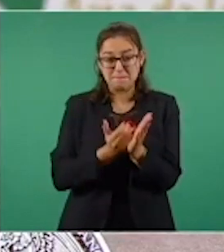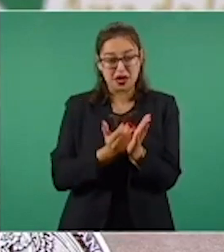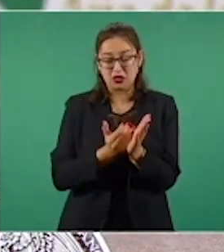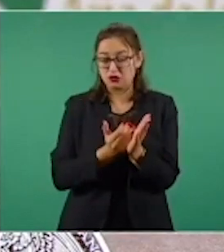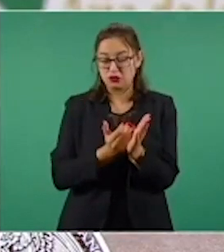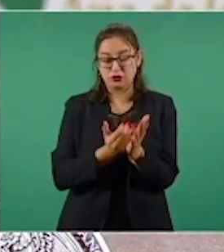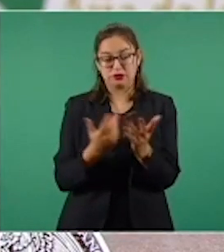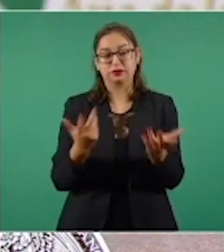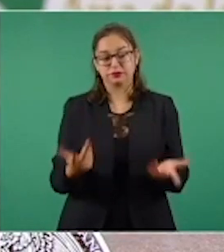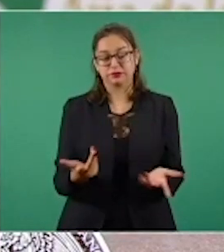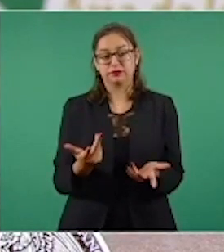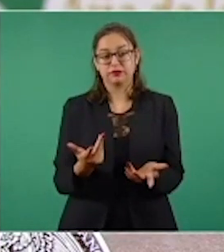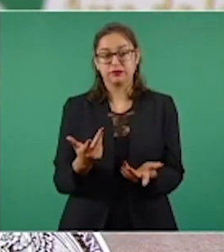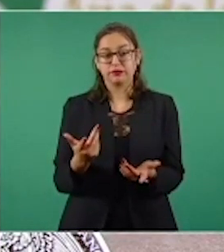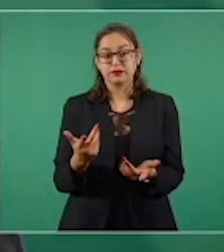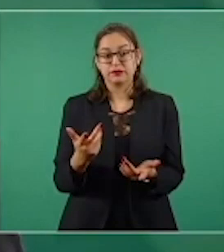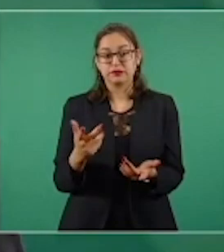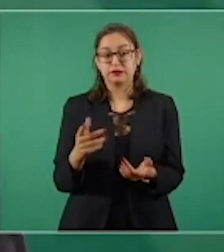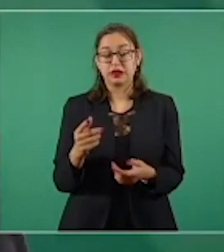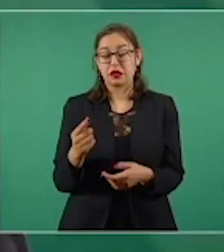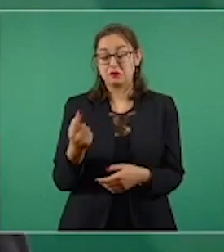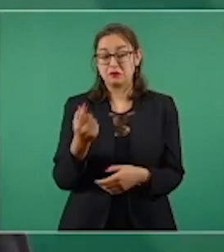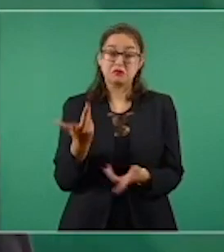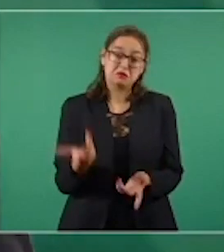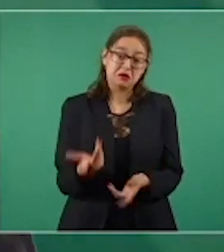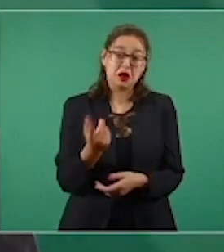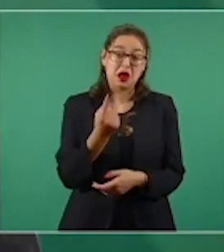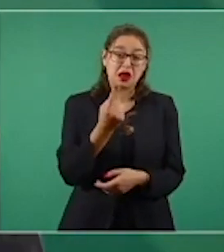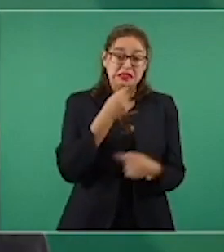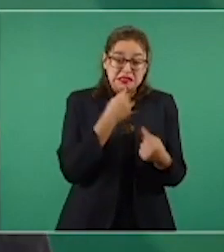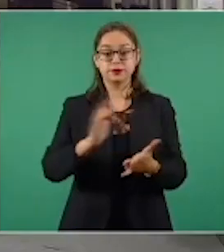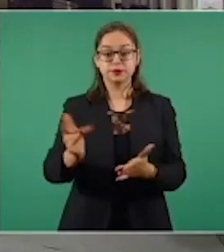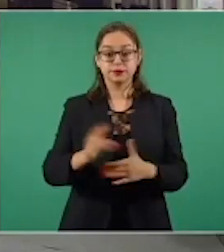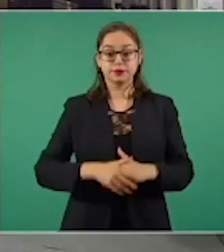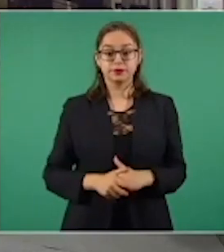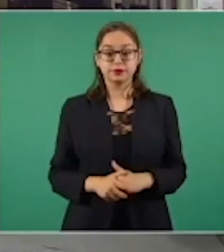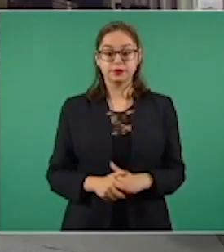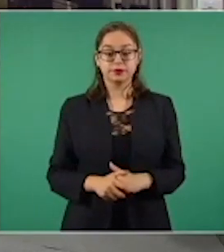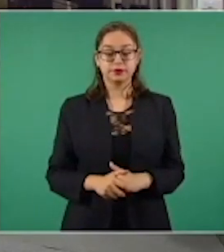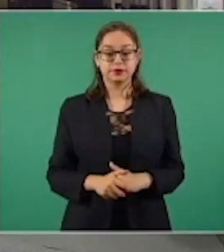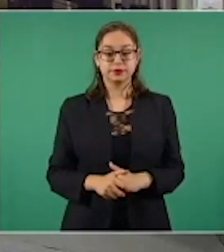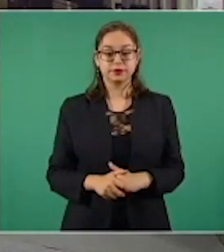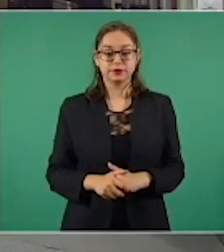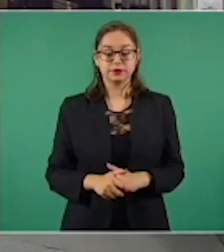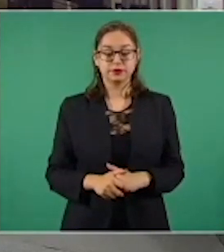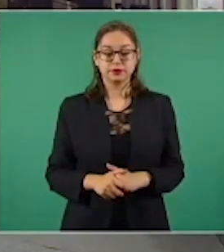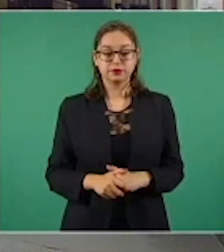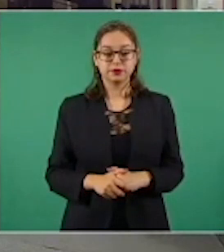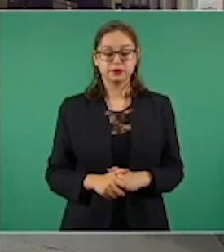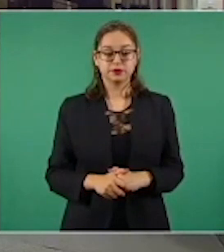en los casos de edades aún menores es menos del 2 por ciento. En cuanto a la vacunación,